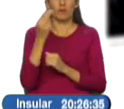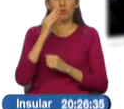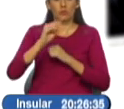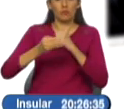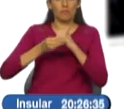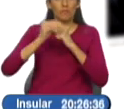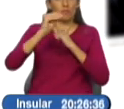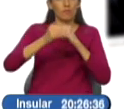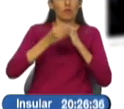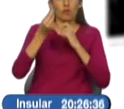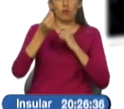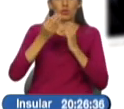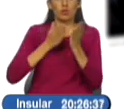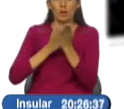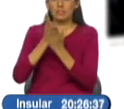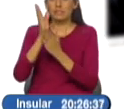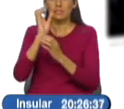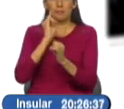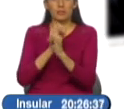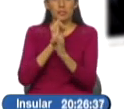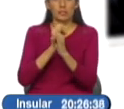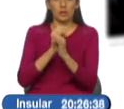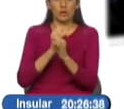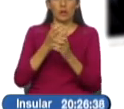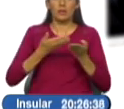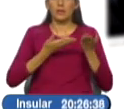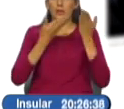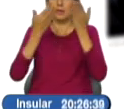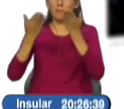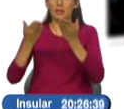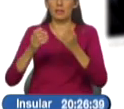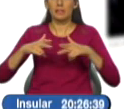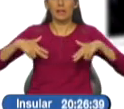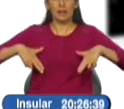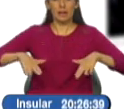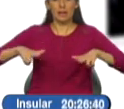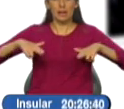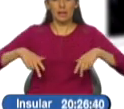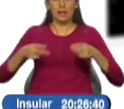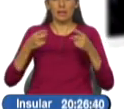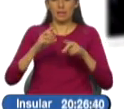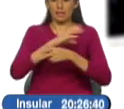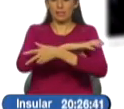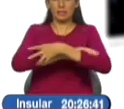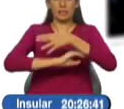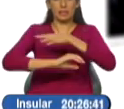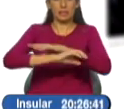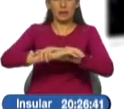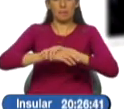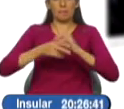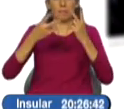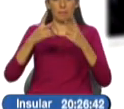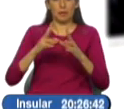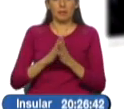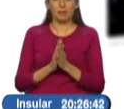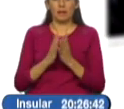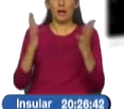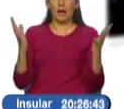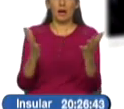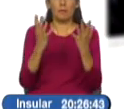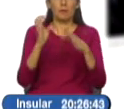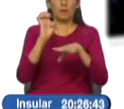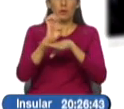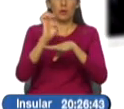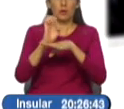accesibles las instalaciones públicas y brindarle sillas de ruedas prótesis y cuidadores y las personas. También ha promovido a Ecuador